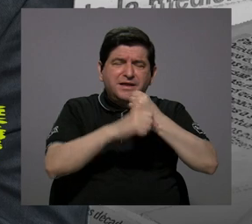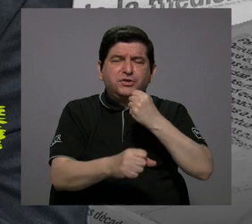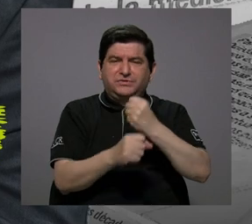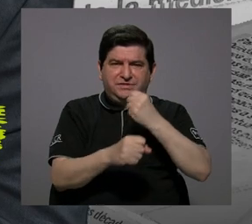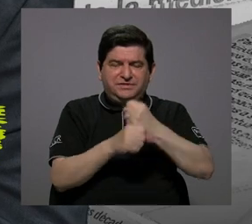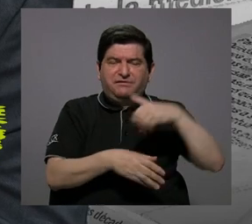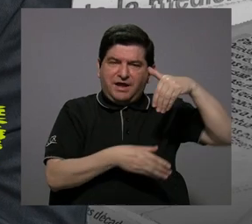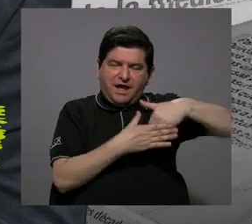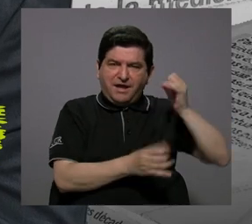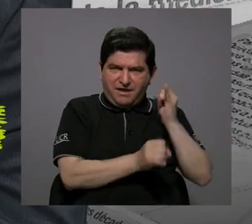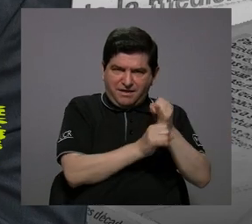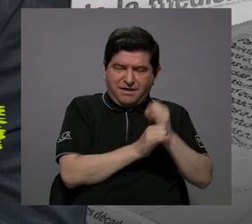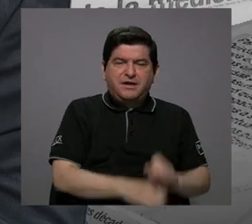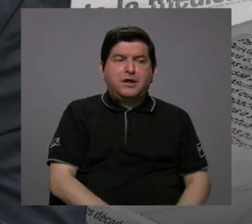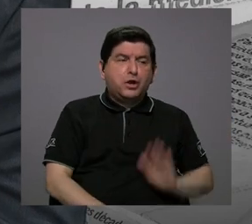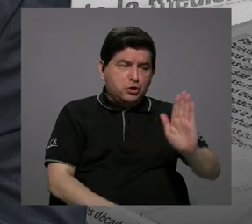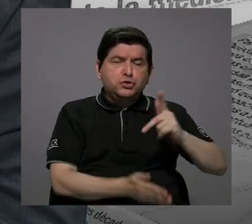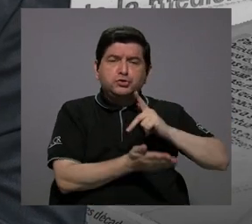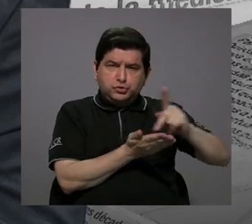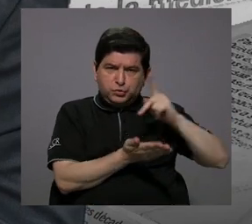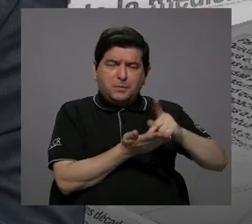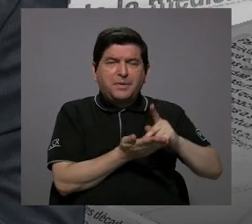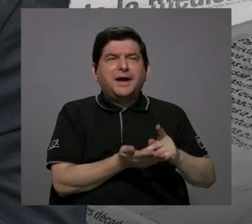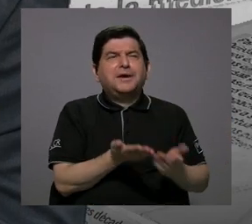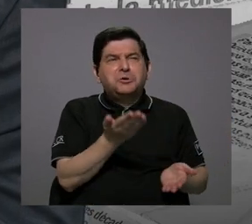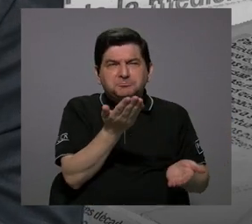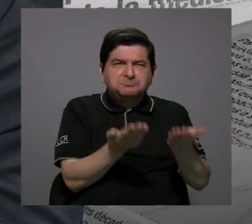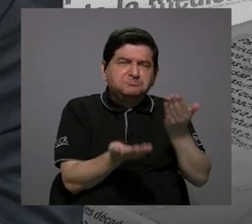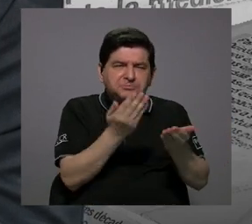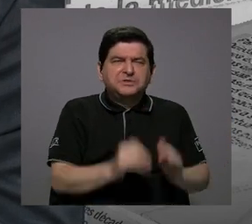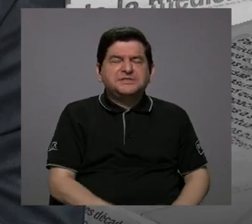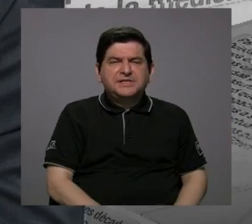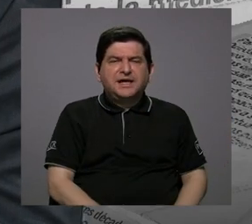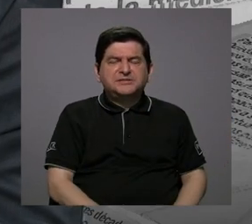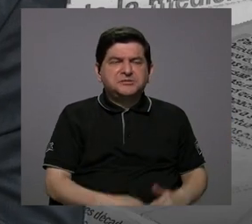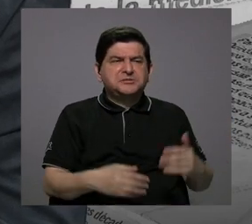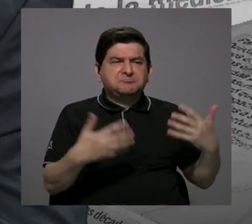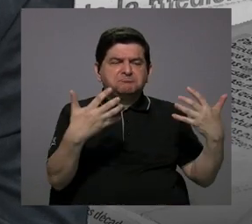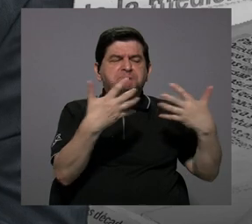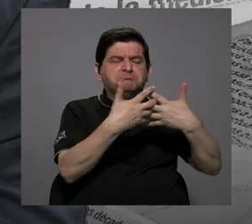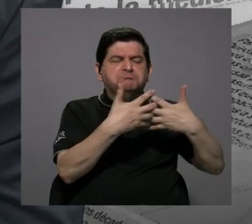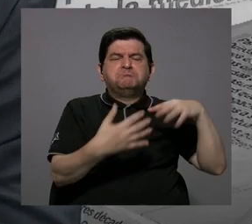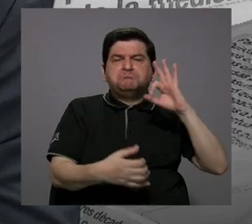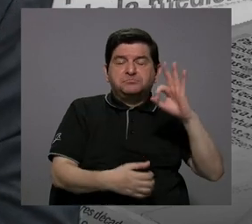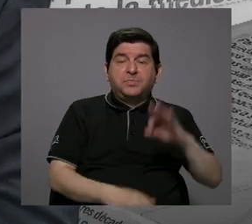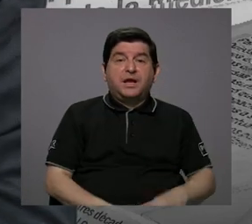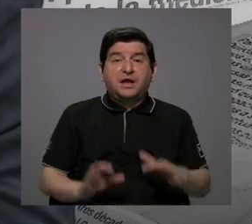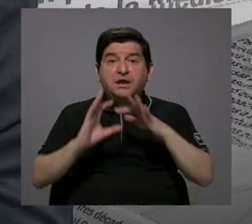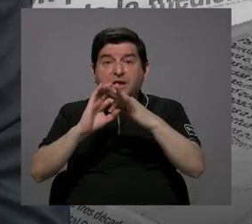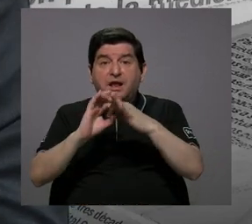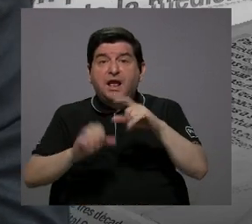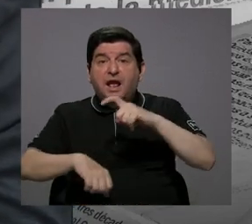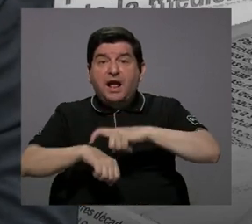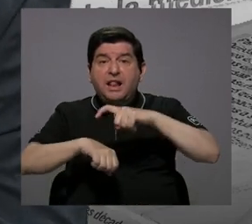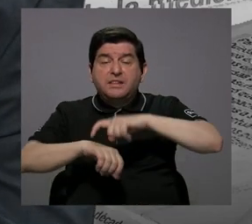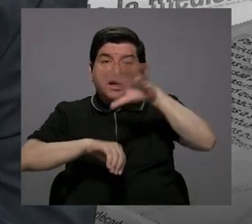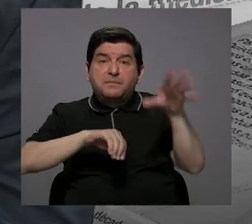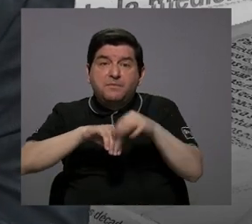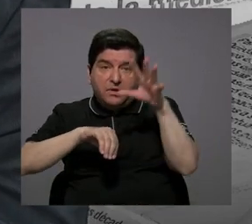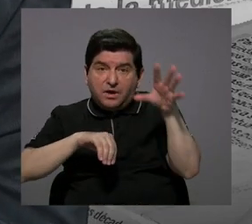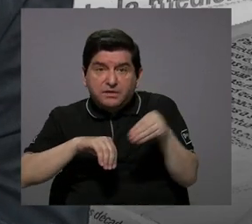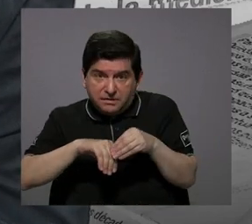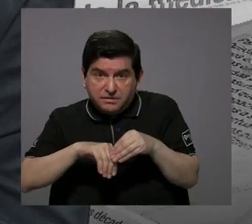yo diría que su salario sí está bastante bien compensado con relación al tiempo extraordinario,